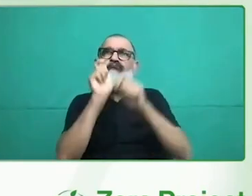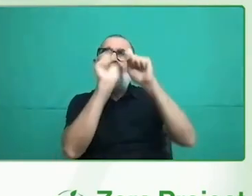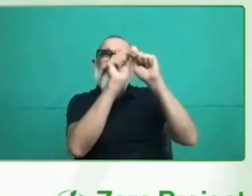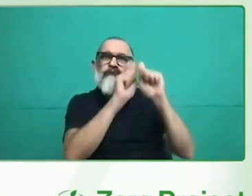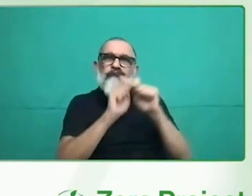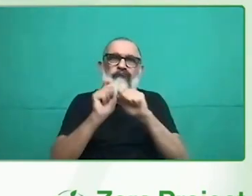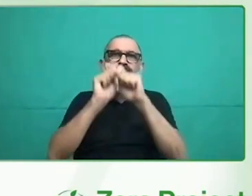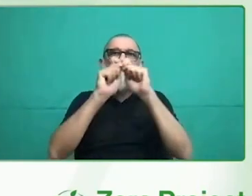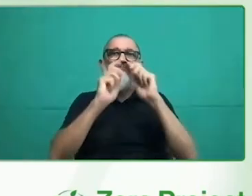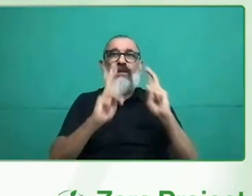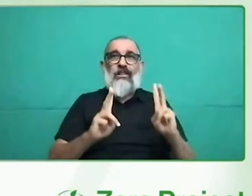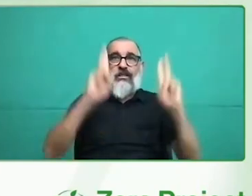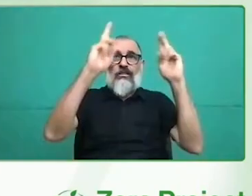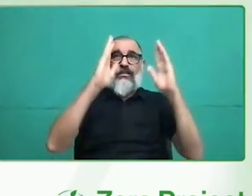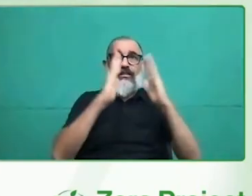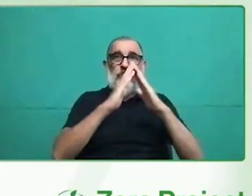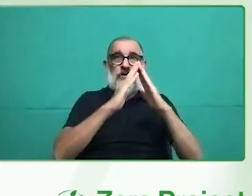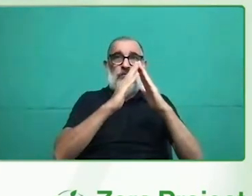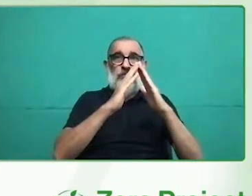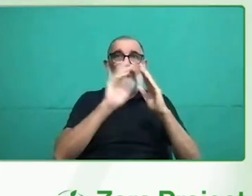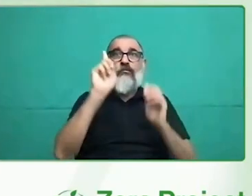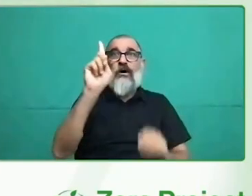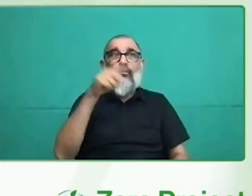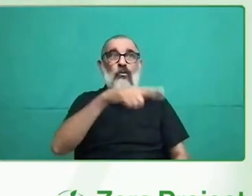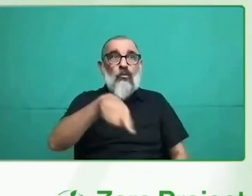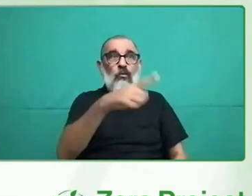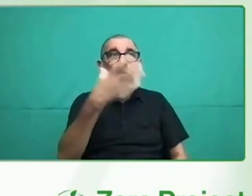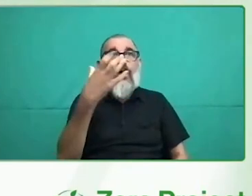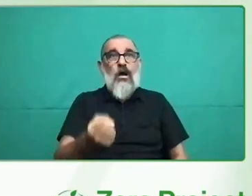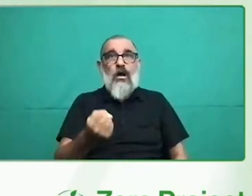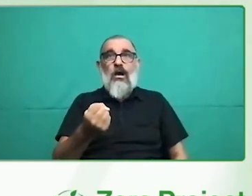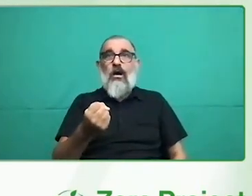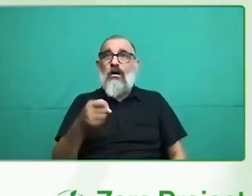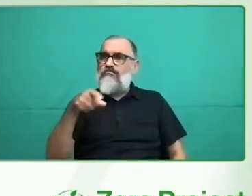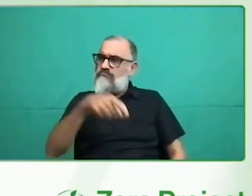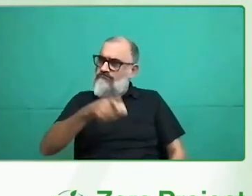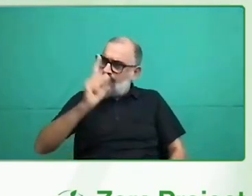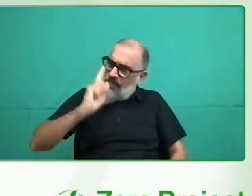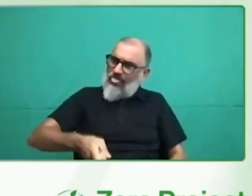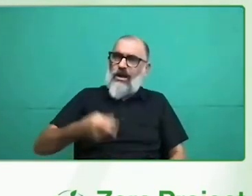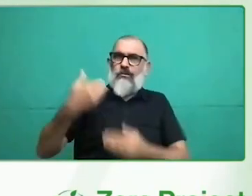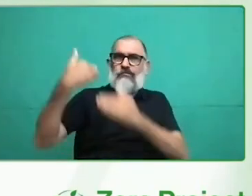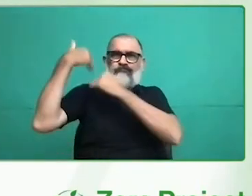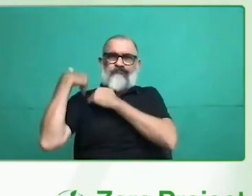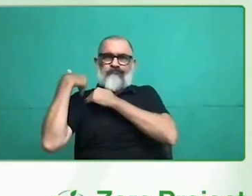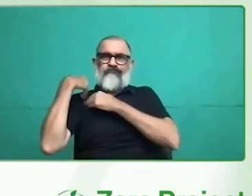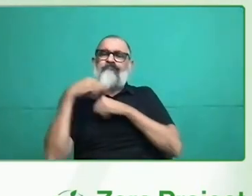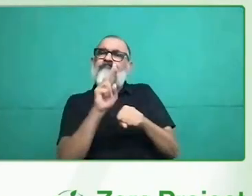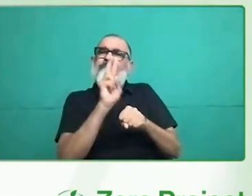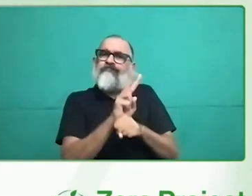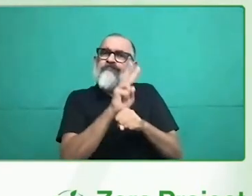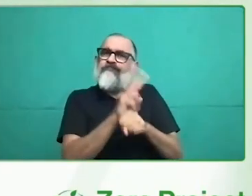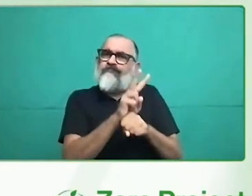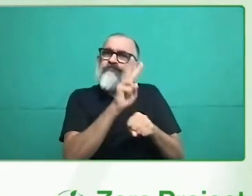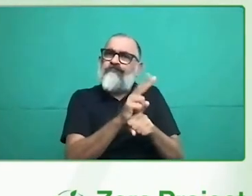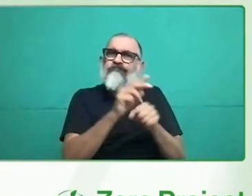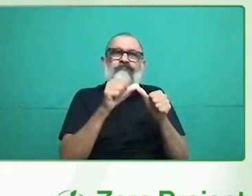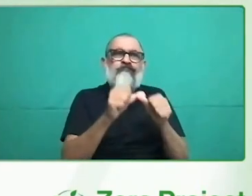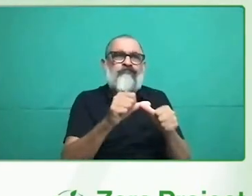multidisciplinario que ha podido lograr esta independencia en ellos. Para nosotros ha sido muy difícil porque